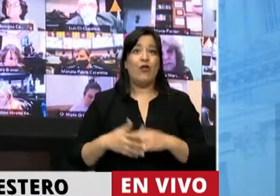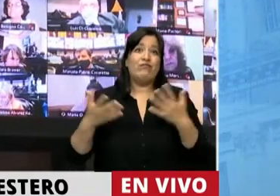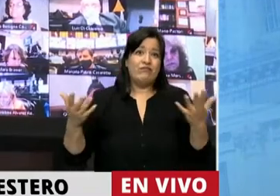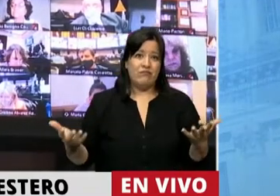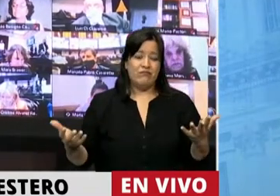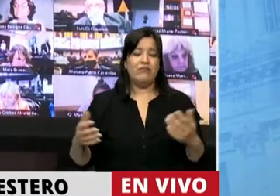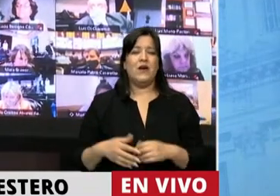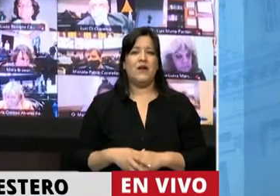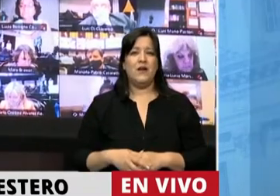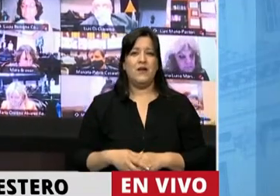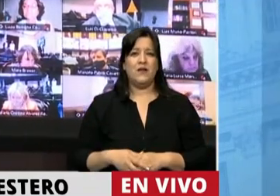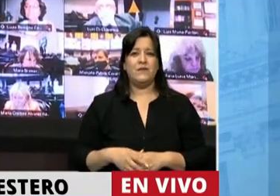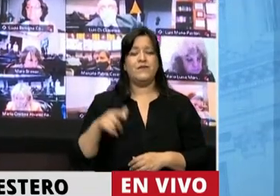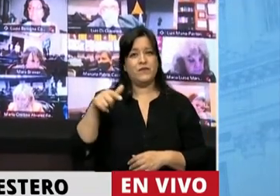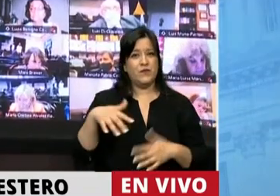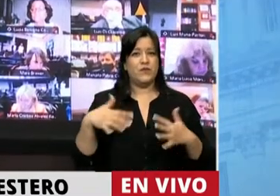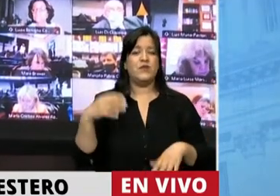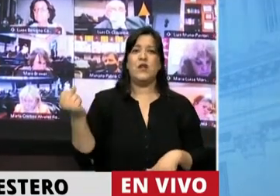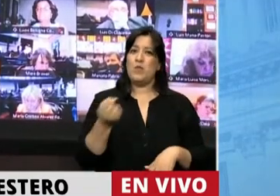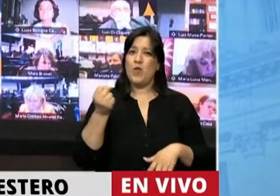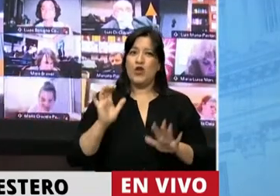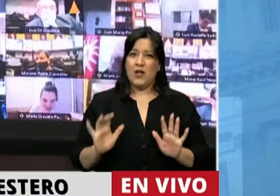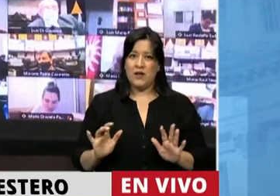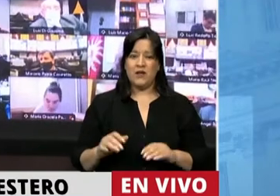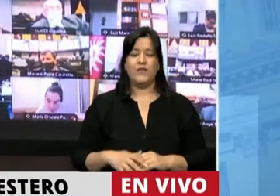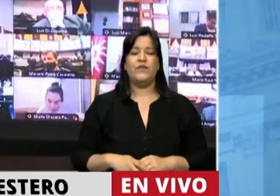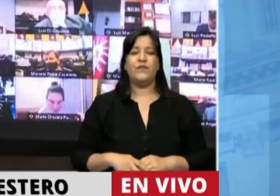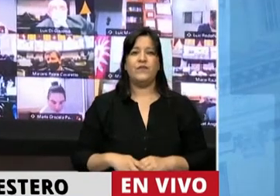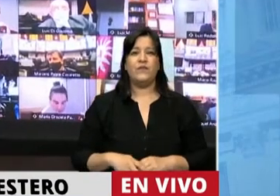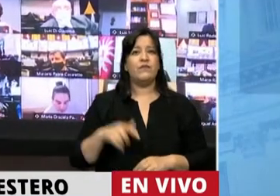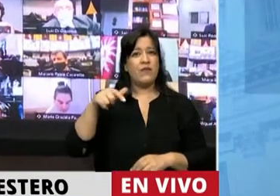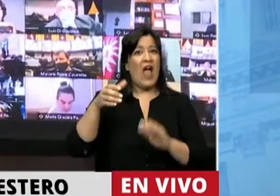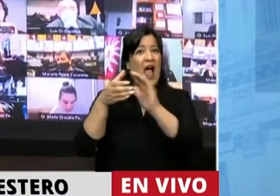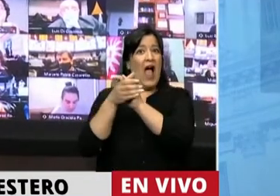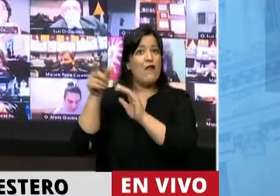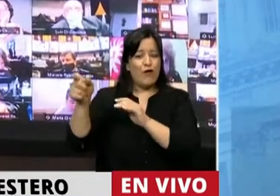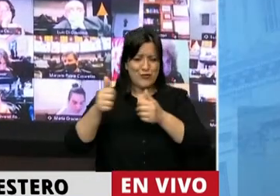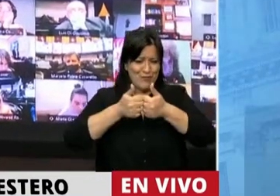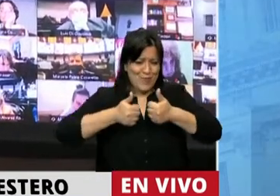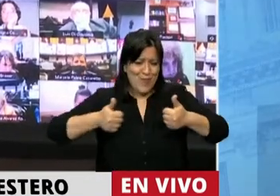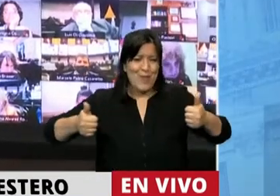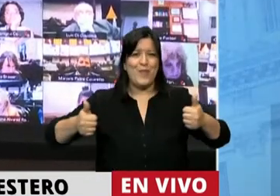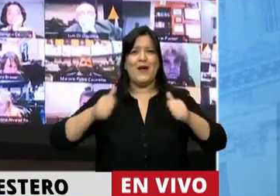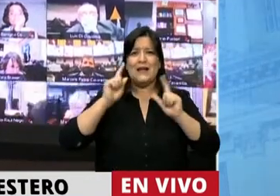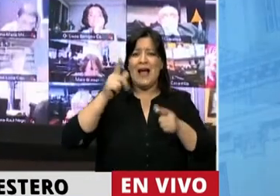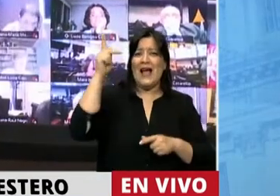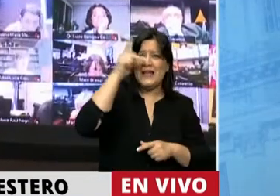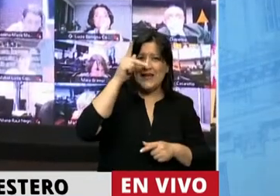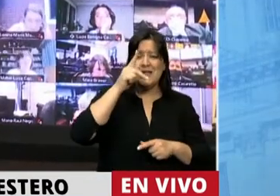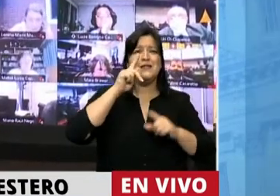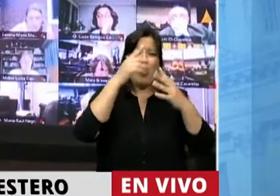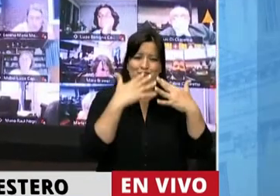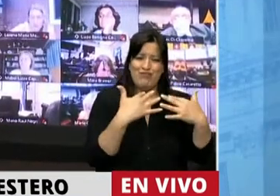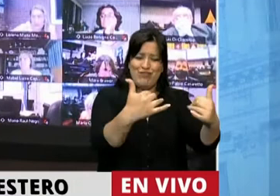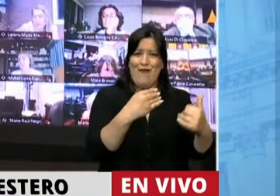importante. Estaba Raúl Alfonsín con todos los seguidores, estaba Néstor Kirchner con todos sus